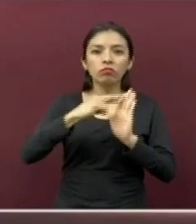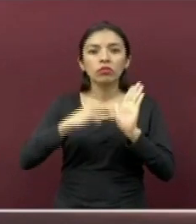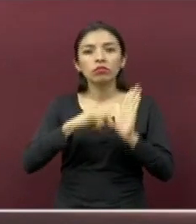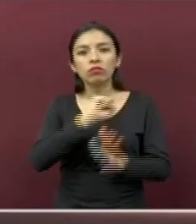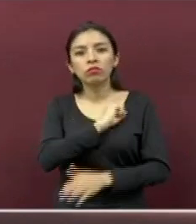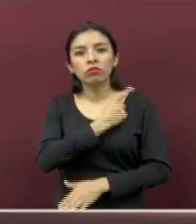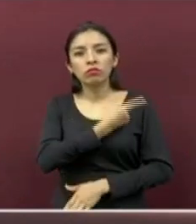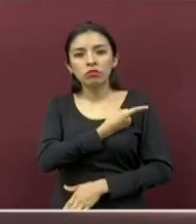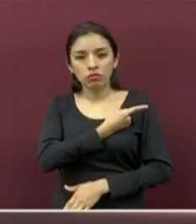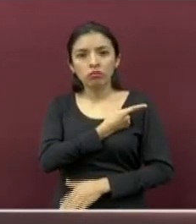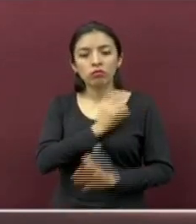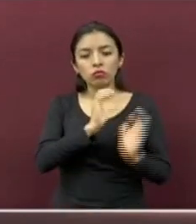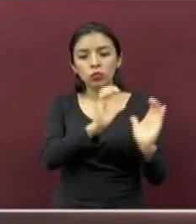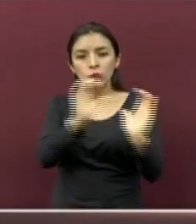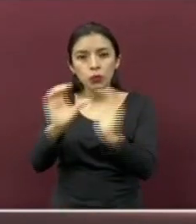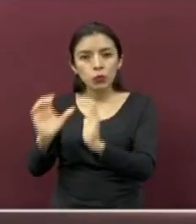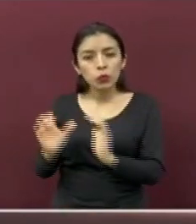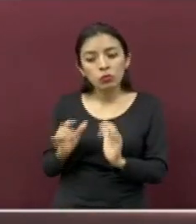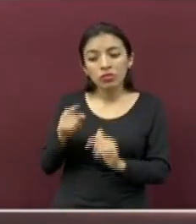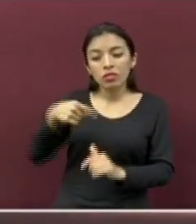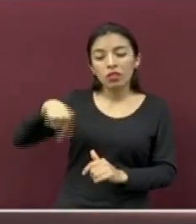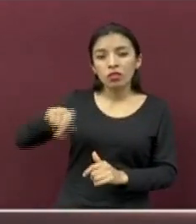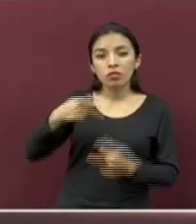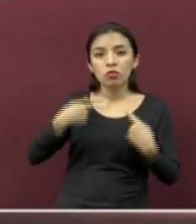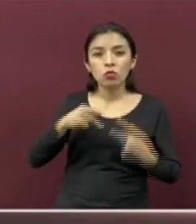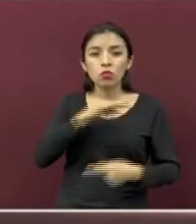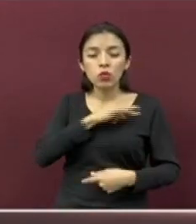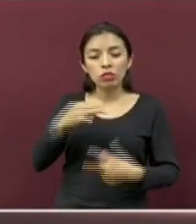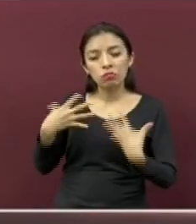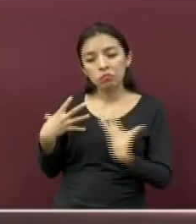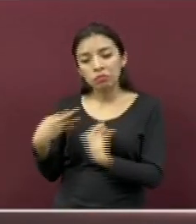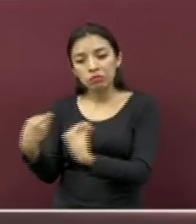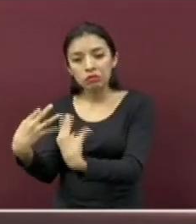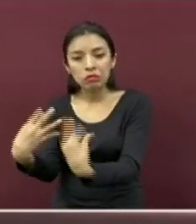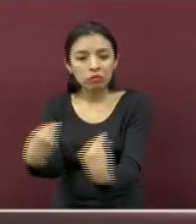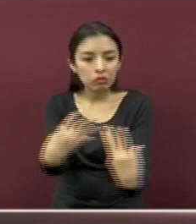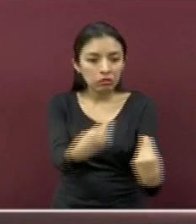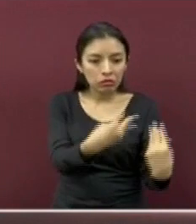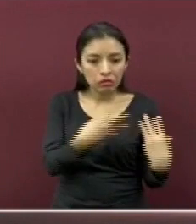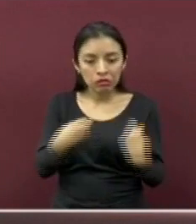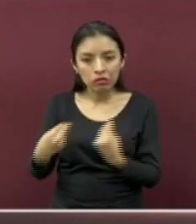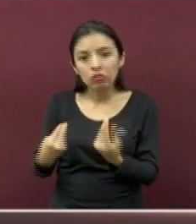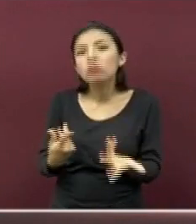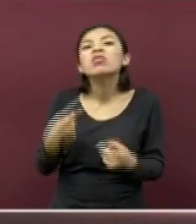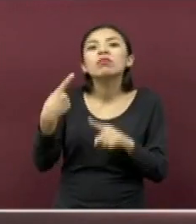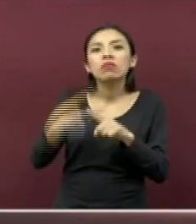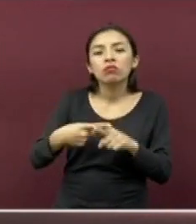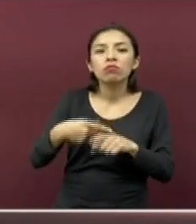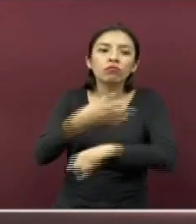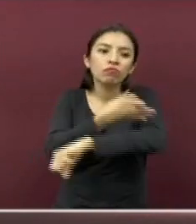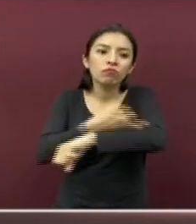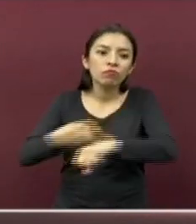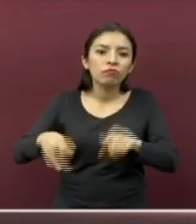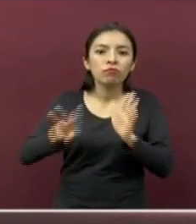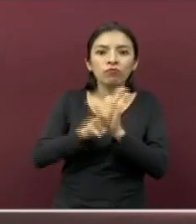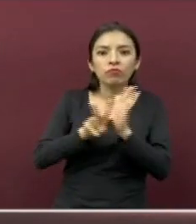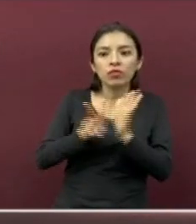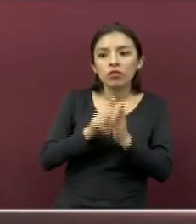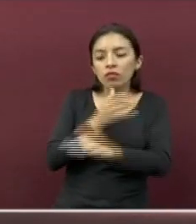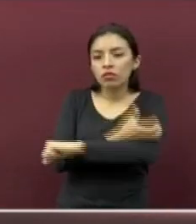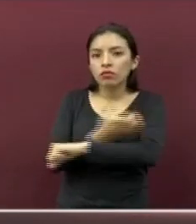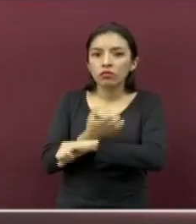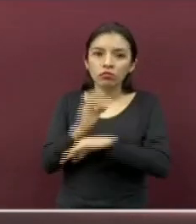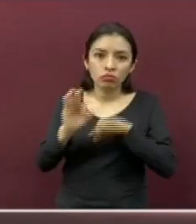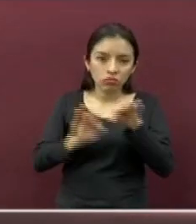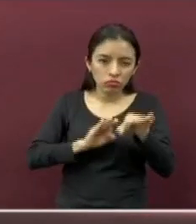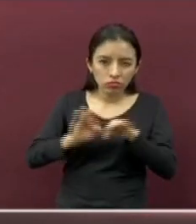protección, ya que pueden transmitir la infección a otras personas, que pueden ser sus familiares, vecinos, compañeros